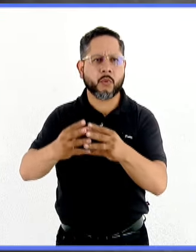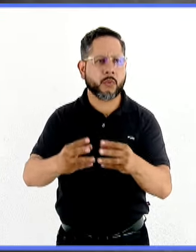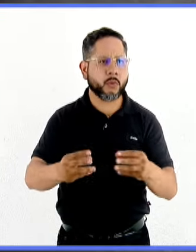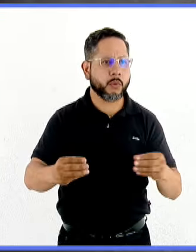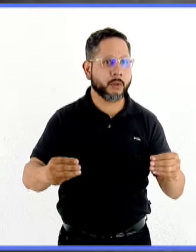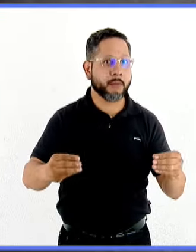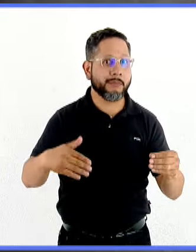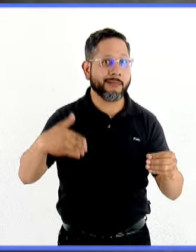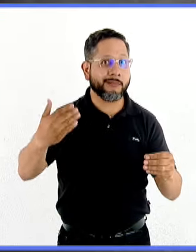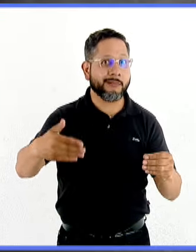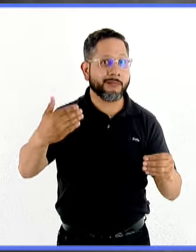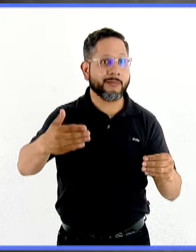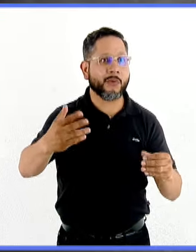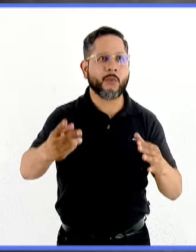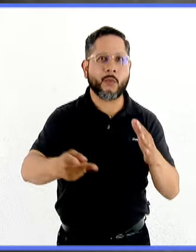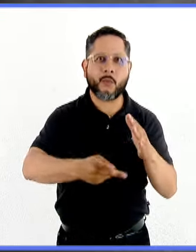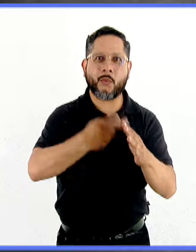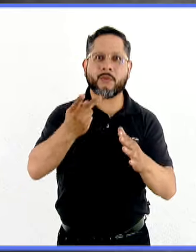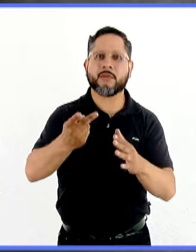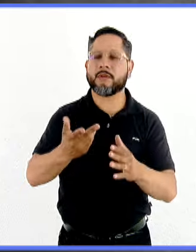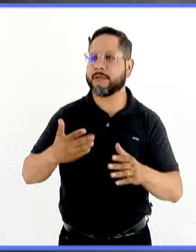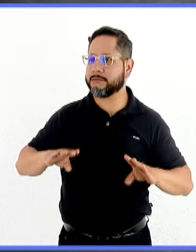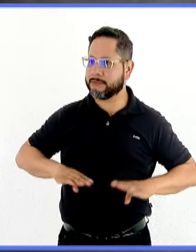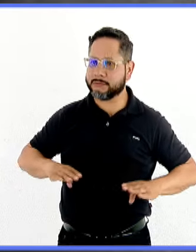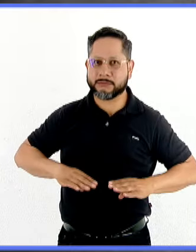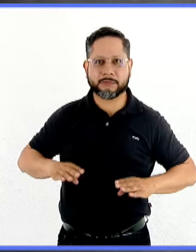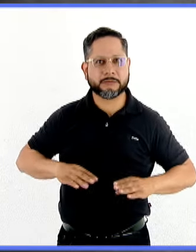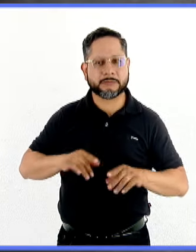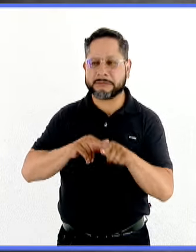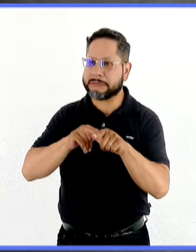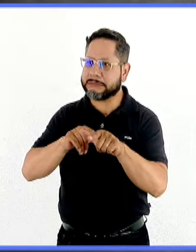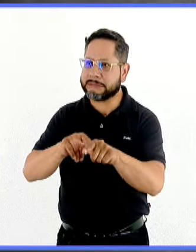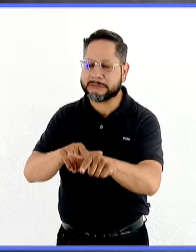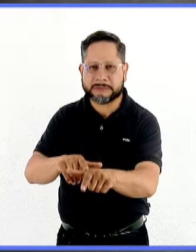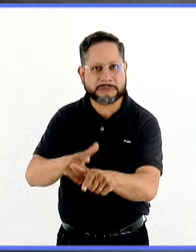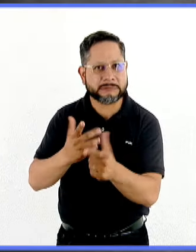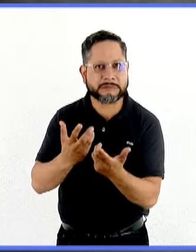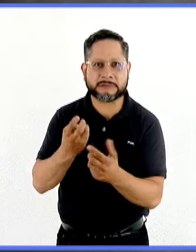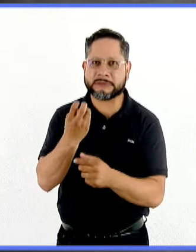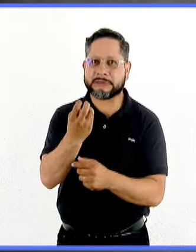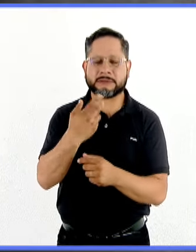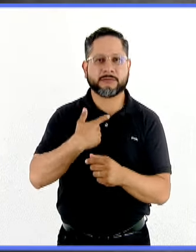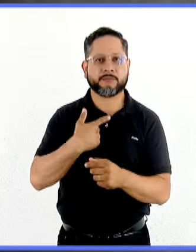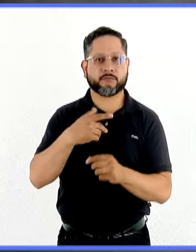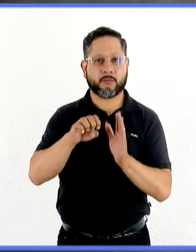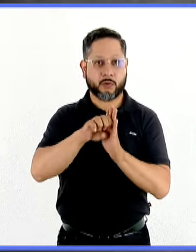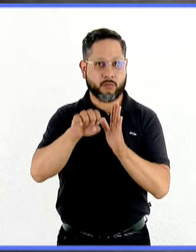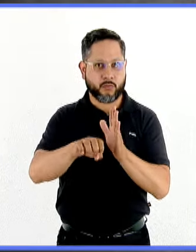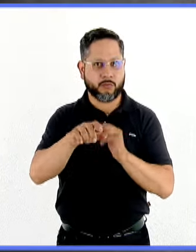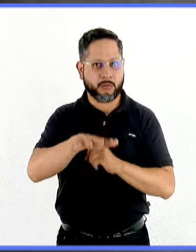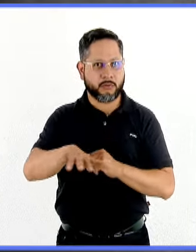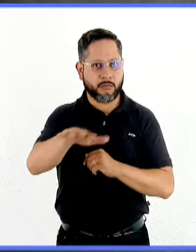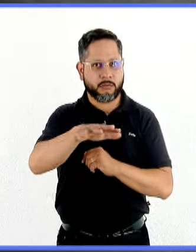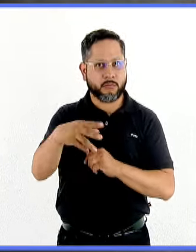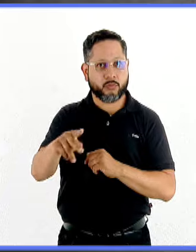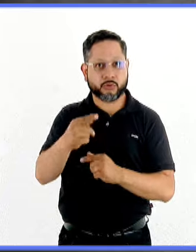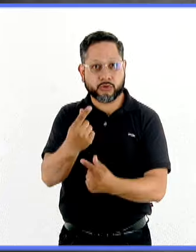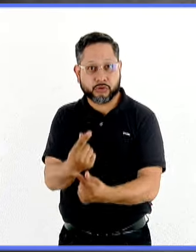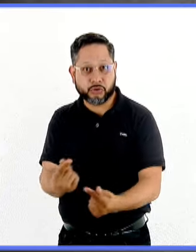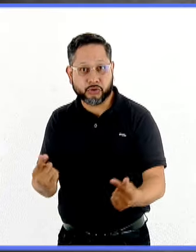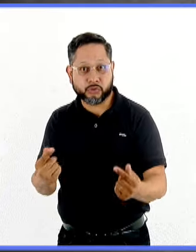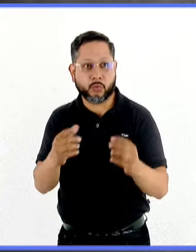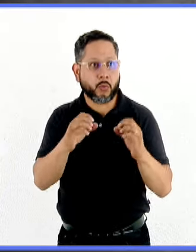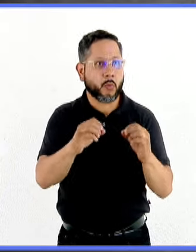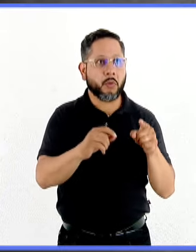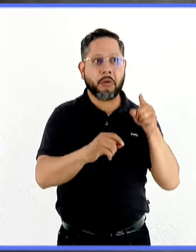vuelve a aparecer o se vuelven recurrentes en la segunda década de la vida. Entonces, hay quienes pueden tener estos antecedentes en infancia o quienes